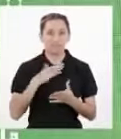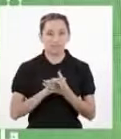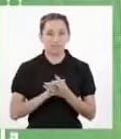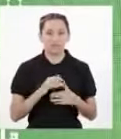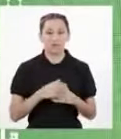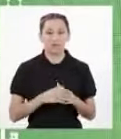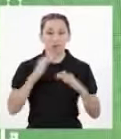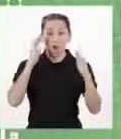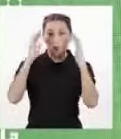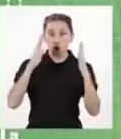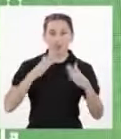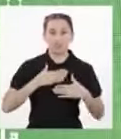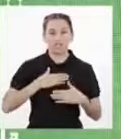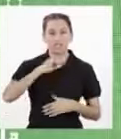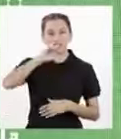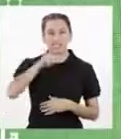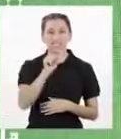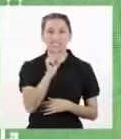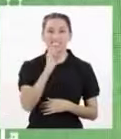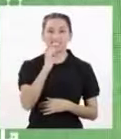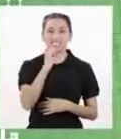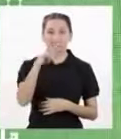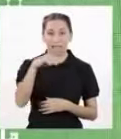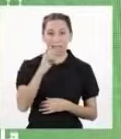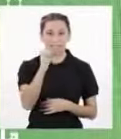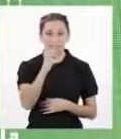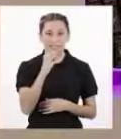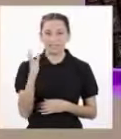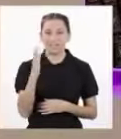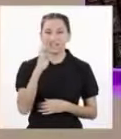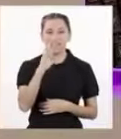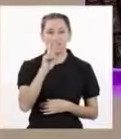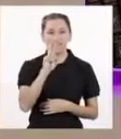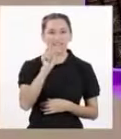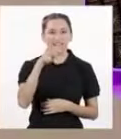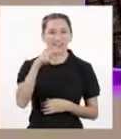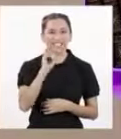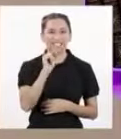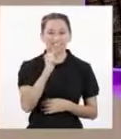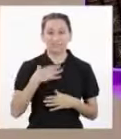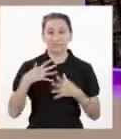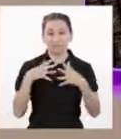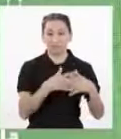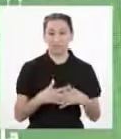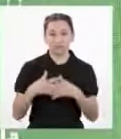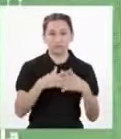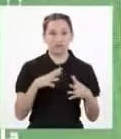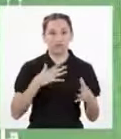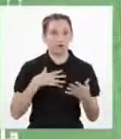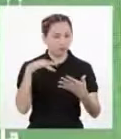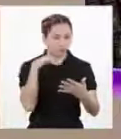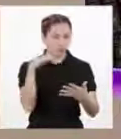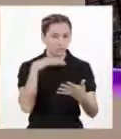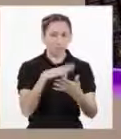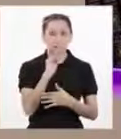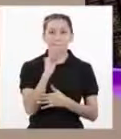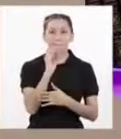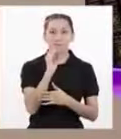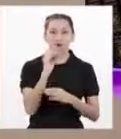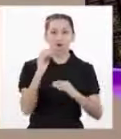Hola, yo soy James Watson y este es mi amigo Francis Crick Yo soy de Estados Unidos y estudié bioquímica